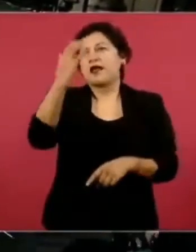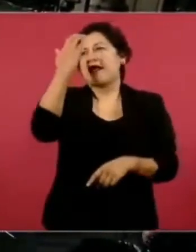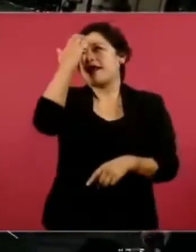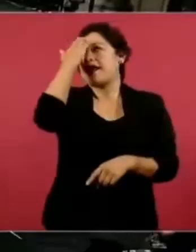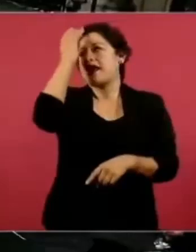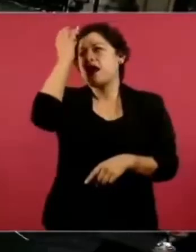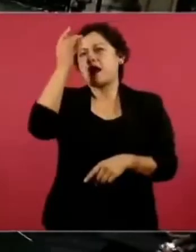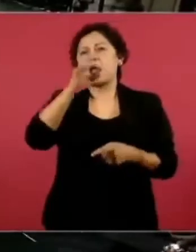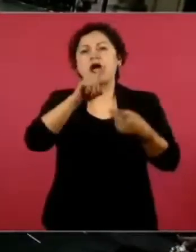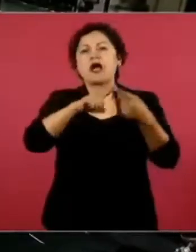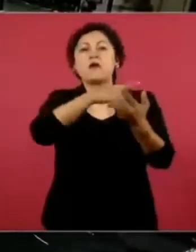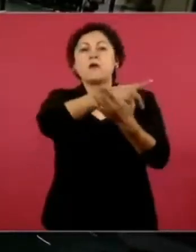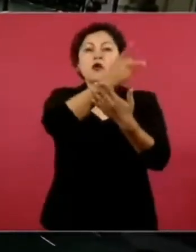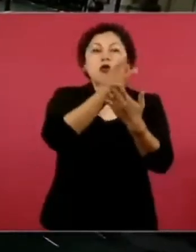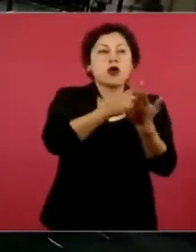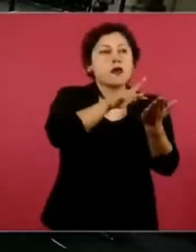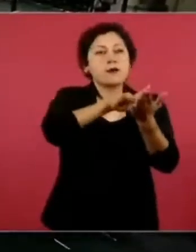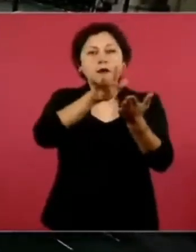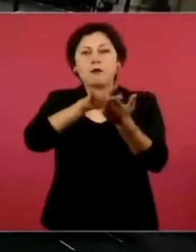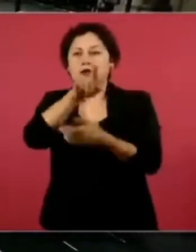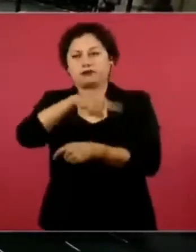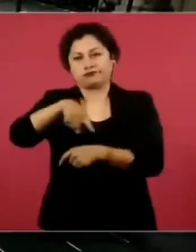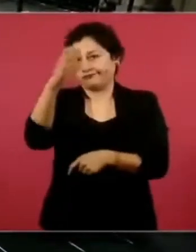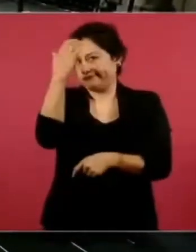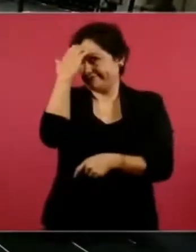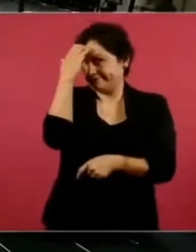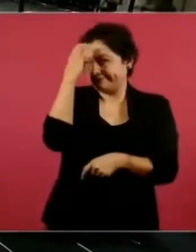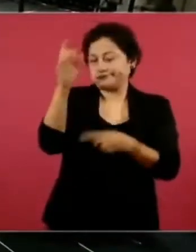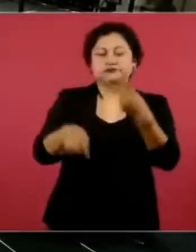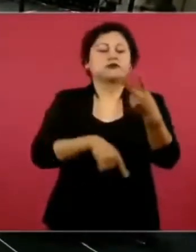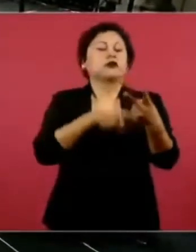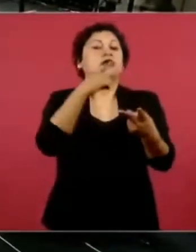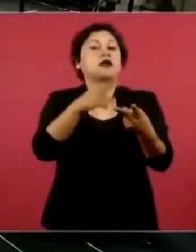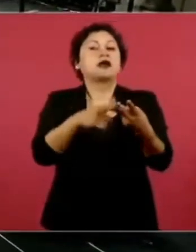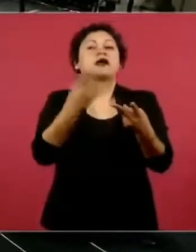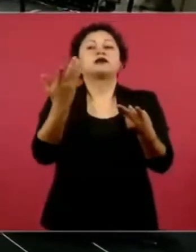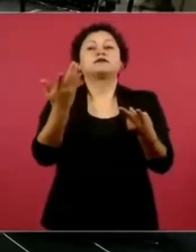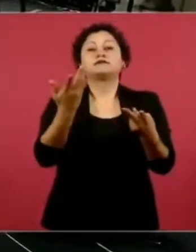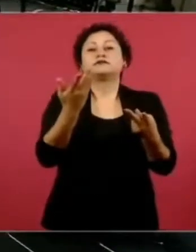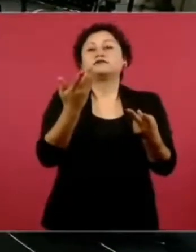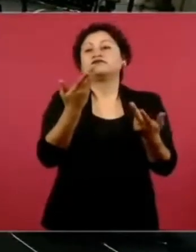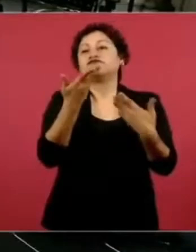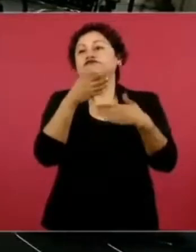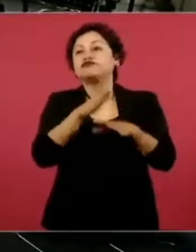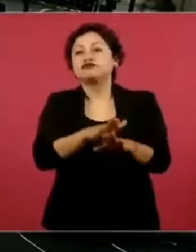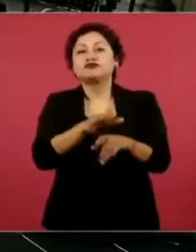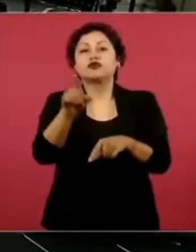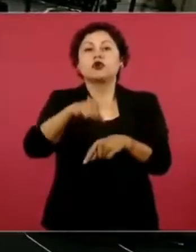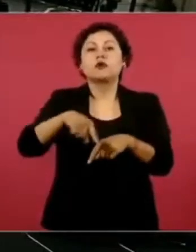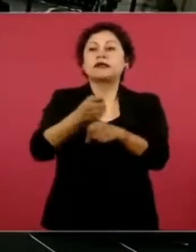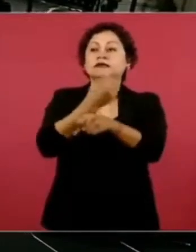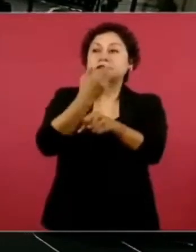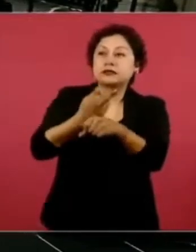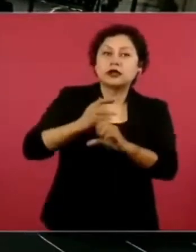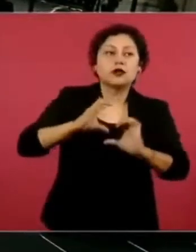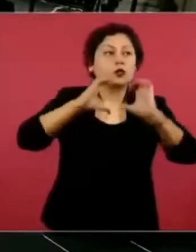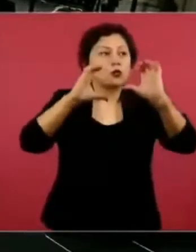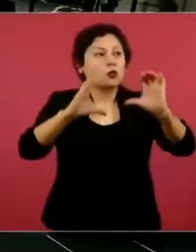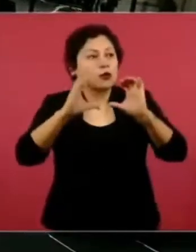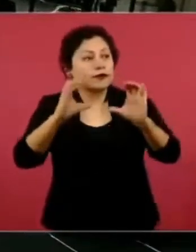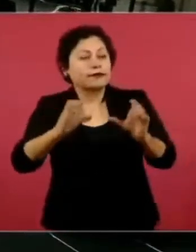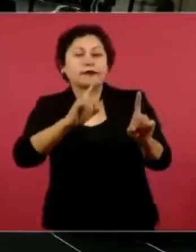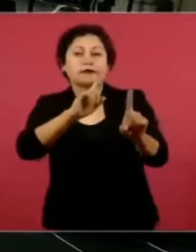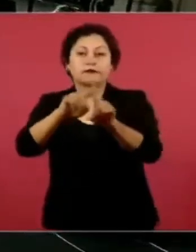sobre el interoceánico, se saben más sobre los programas